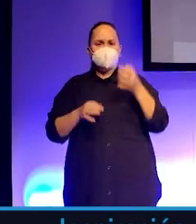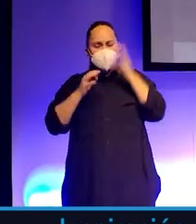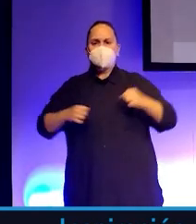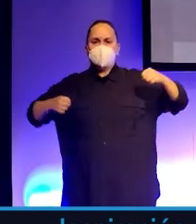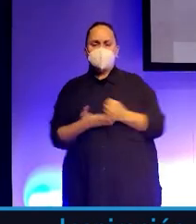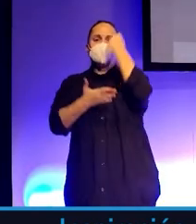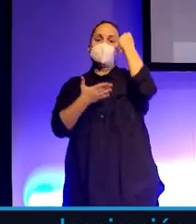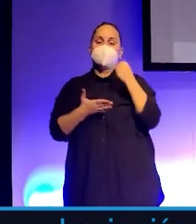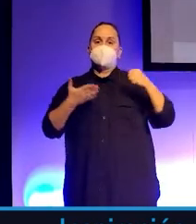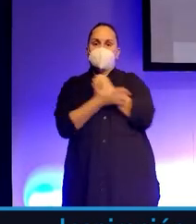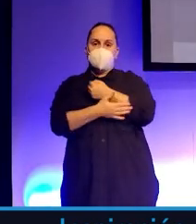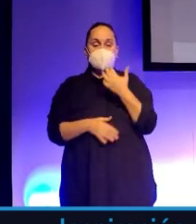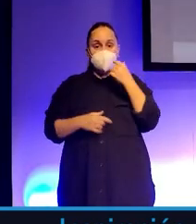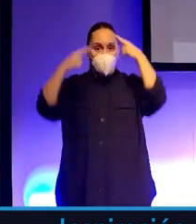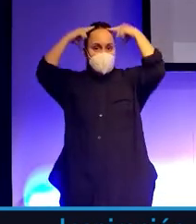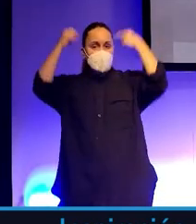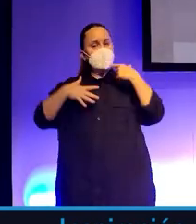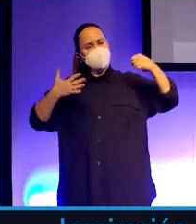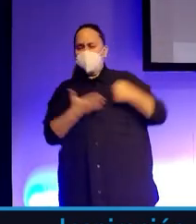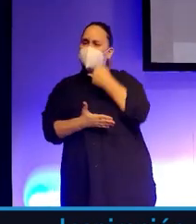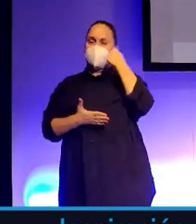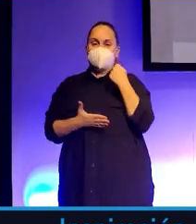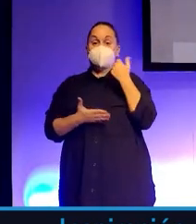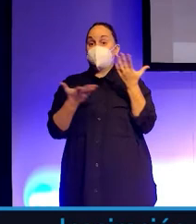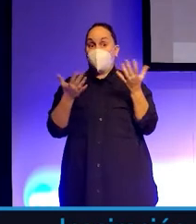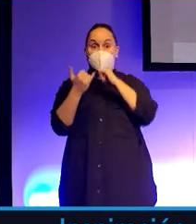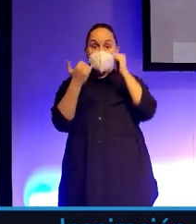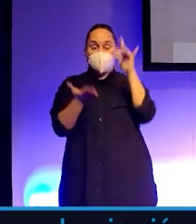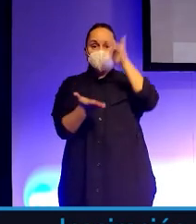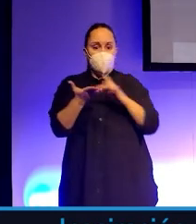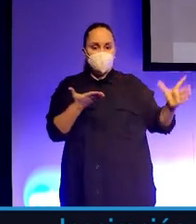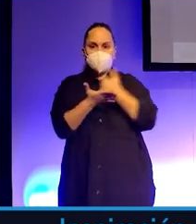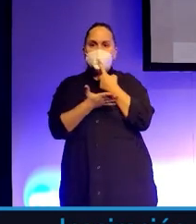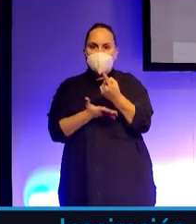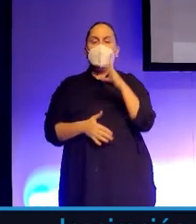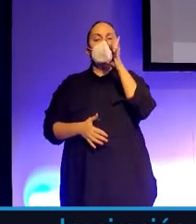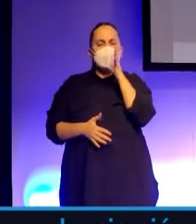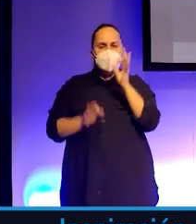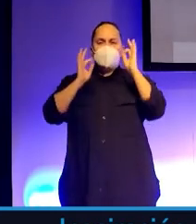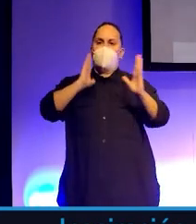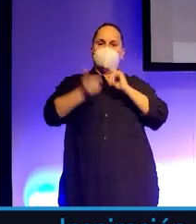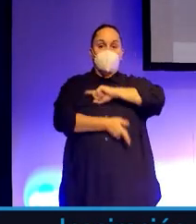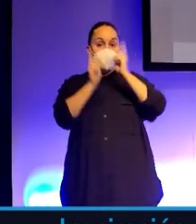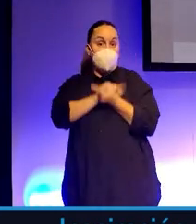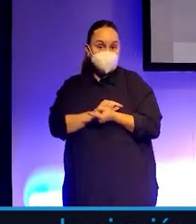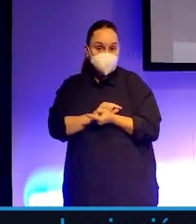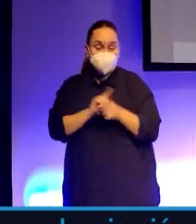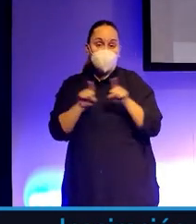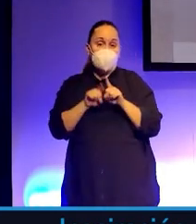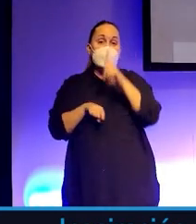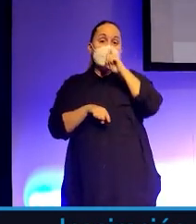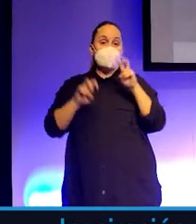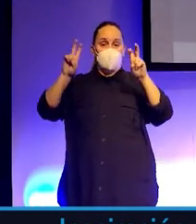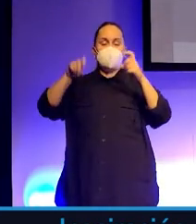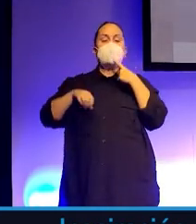Recorcho, les diría Batman. Entonces, cuando viene una crisis, todo el mundo dice, ahora es el momento de cambiar. Es como en Año Nuevo cuando uno